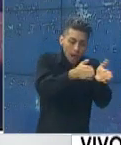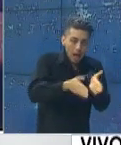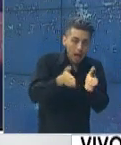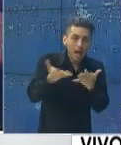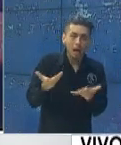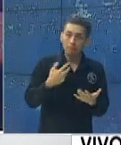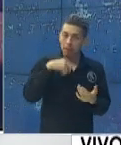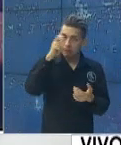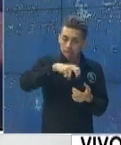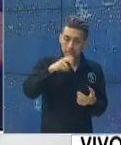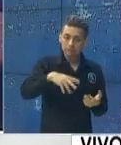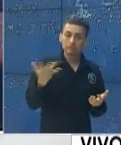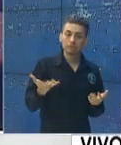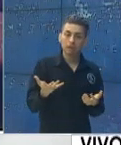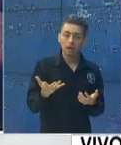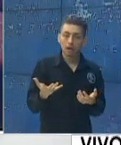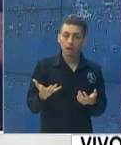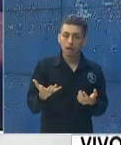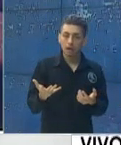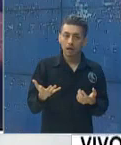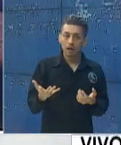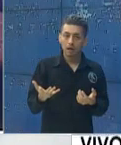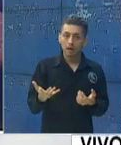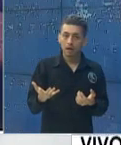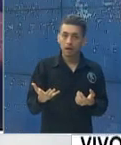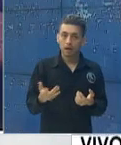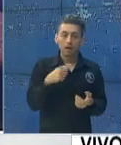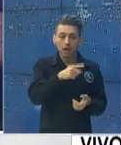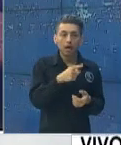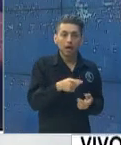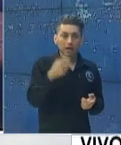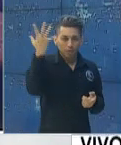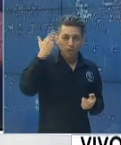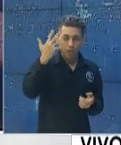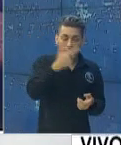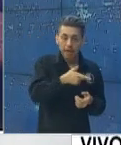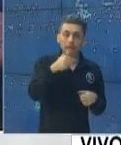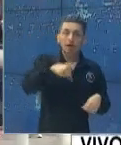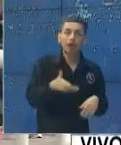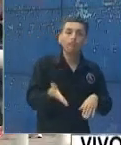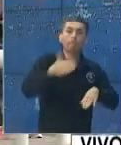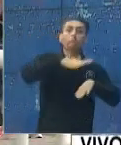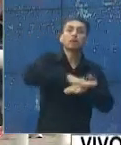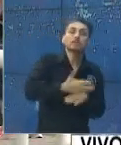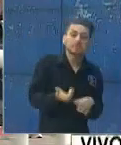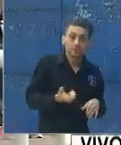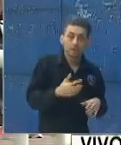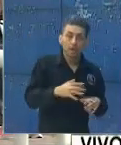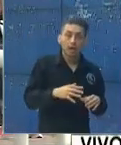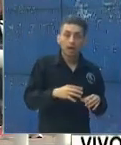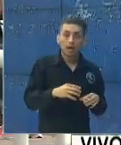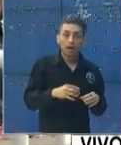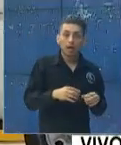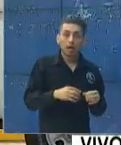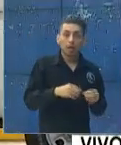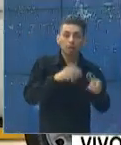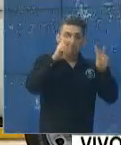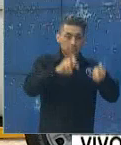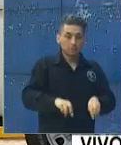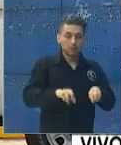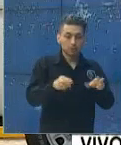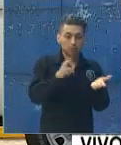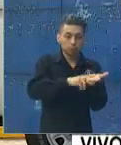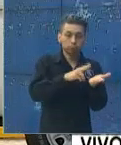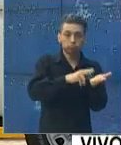con la atención que atendían habitualmente, sino que ahora con el incremento de casos COVID se han visto